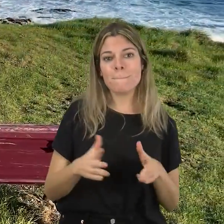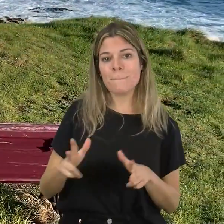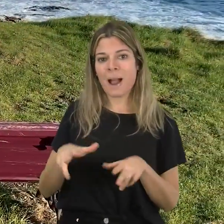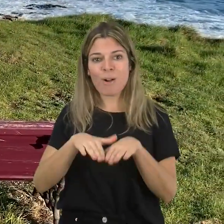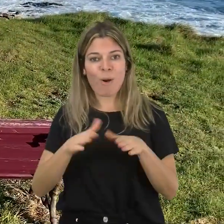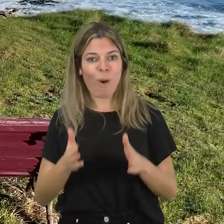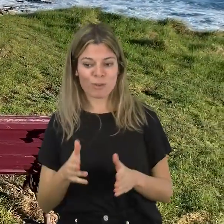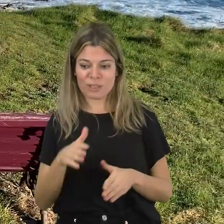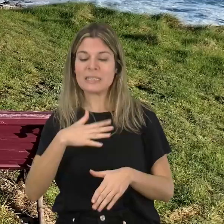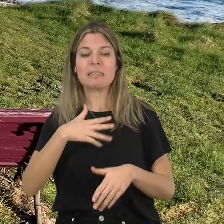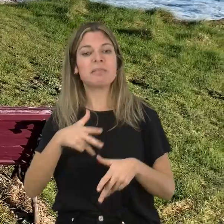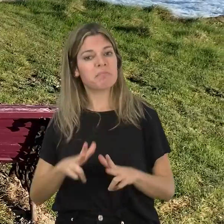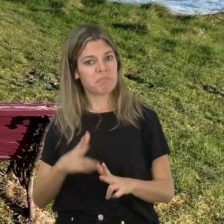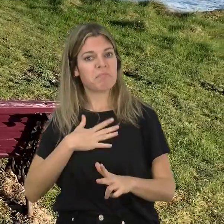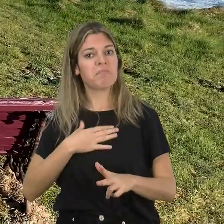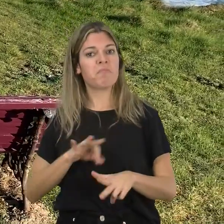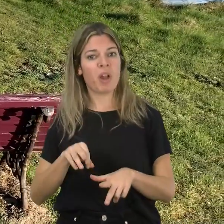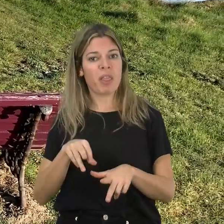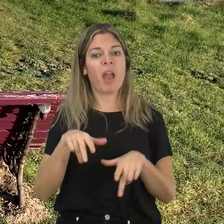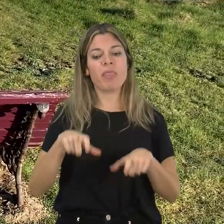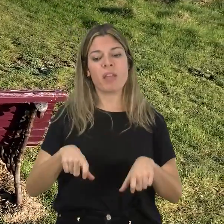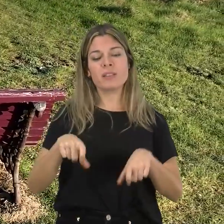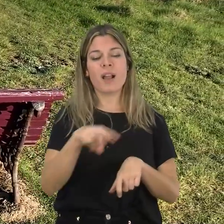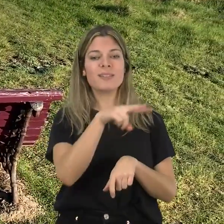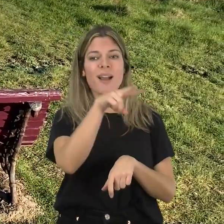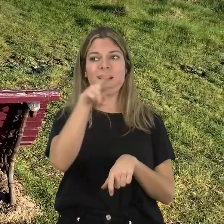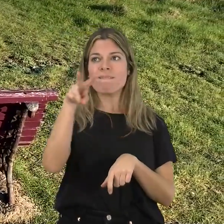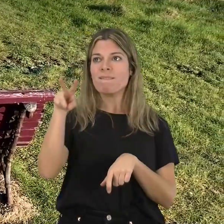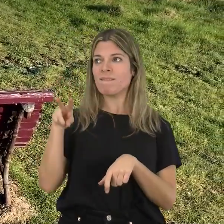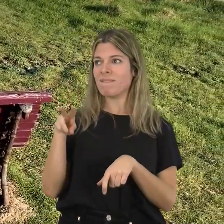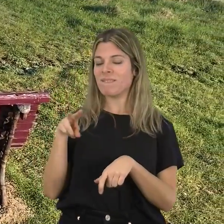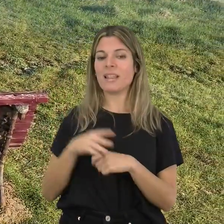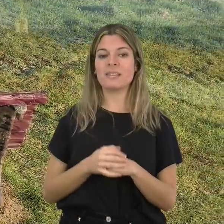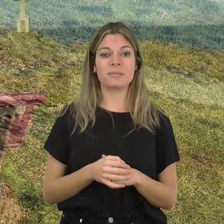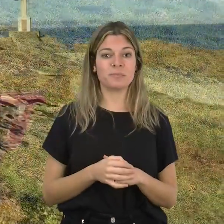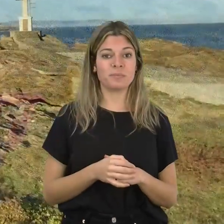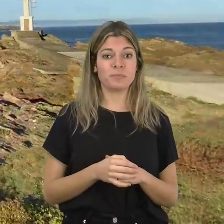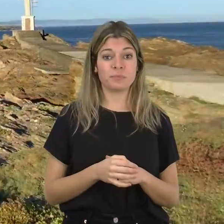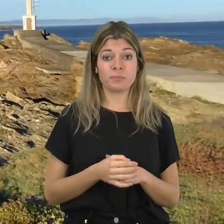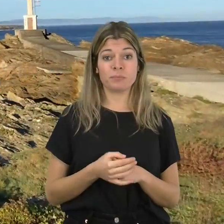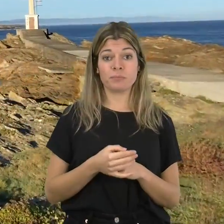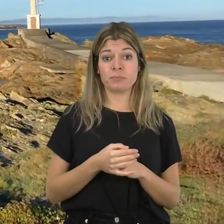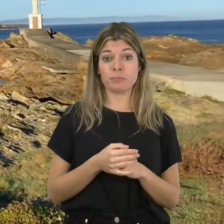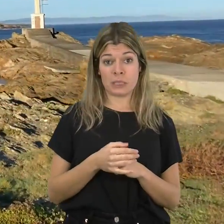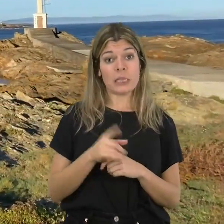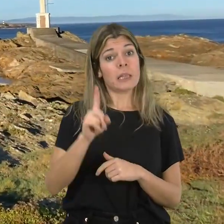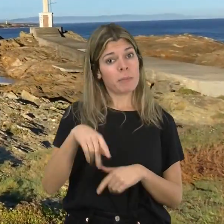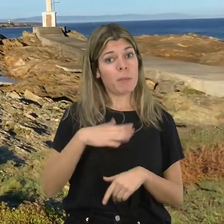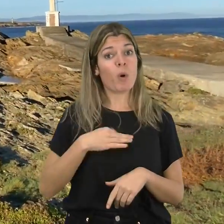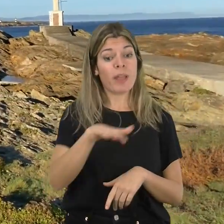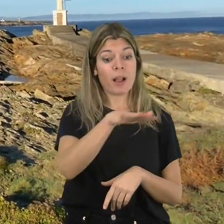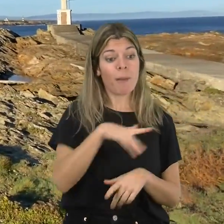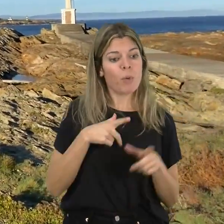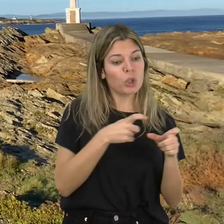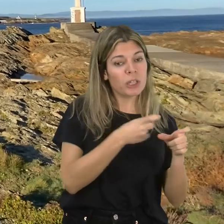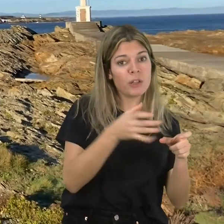encontrarás bancos para descansar y disfrutar de unas espectaculares vistas a la costa. Completa tu día en Arnau visitando